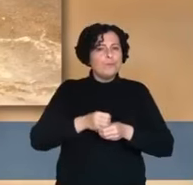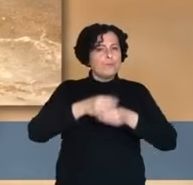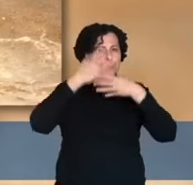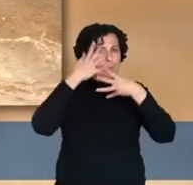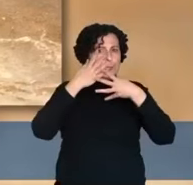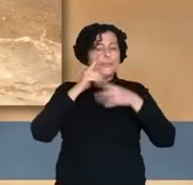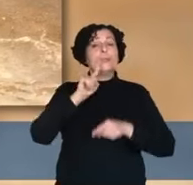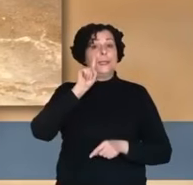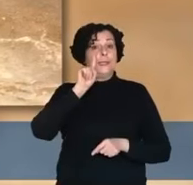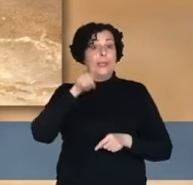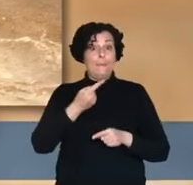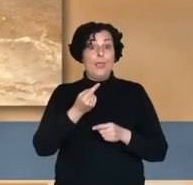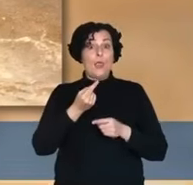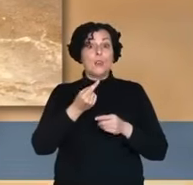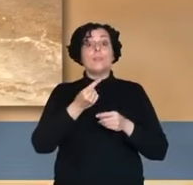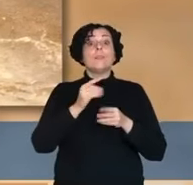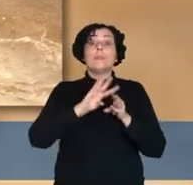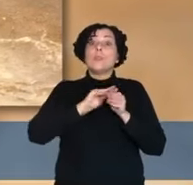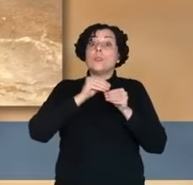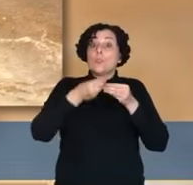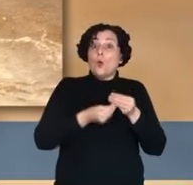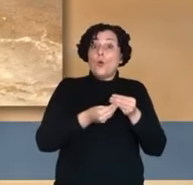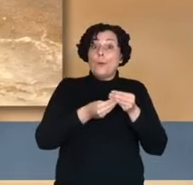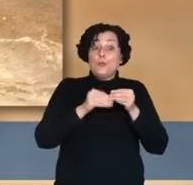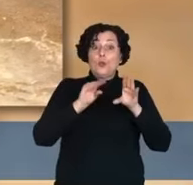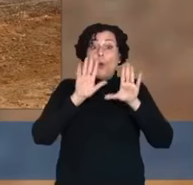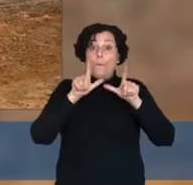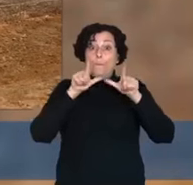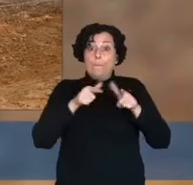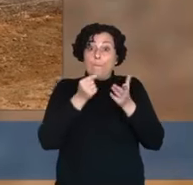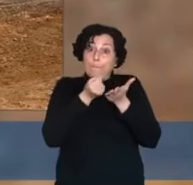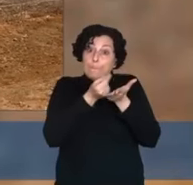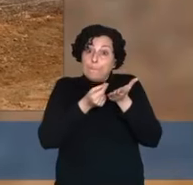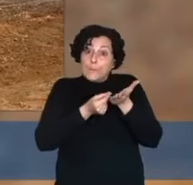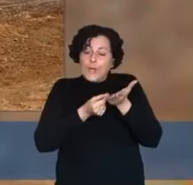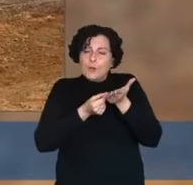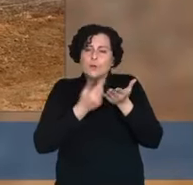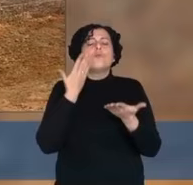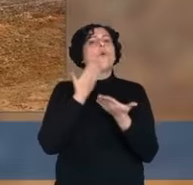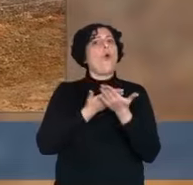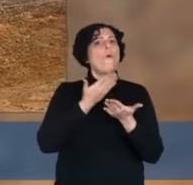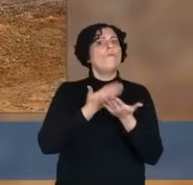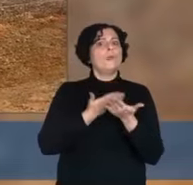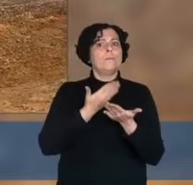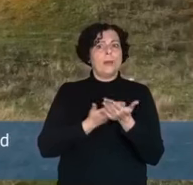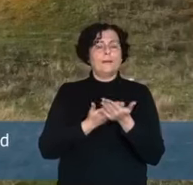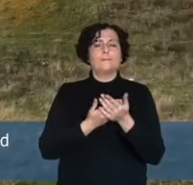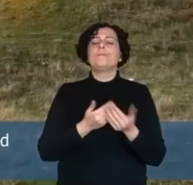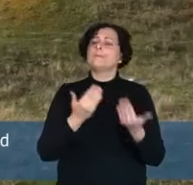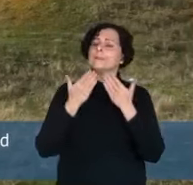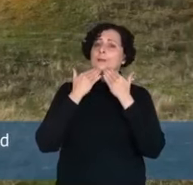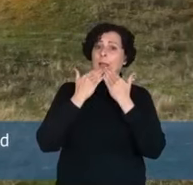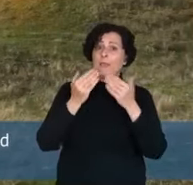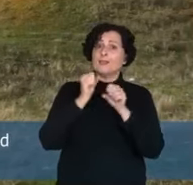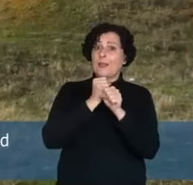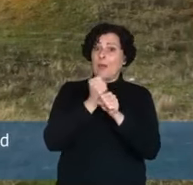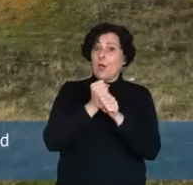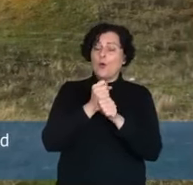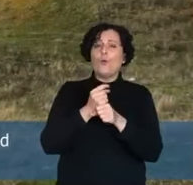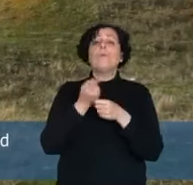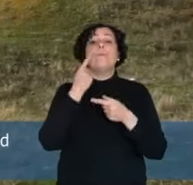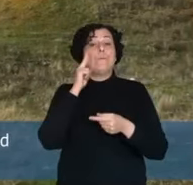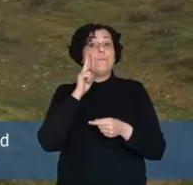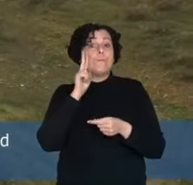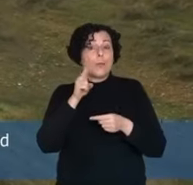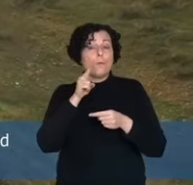y confirmar la información que nos dan los documentos y planos sobre su construcción. Gracias a estos trabajos,